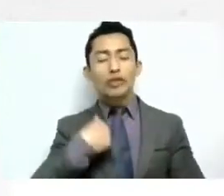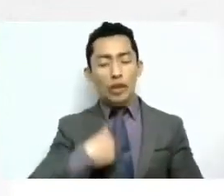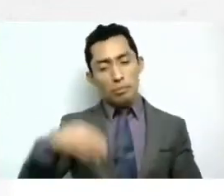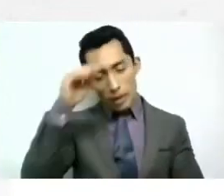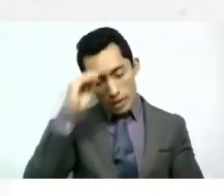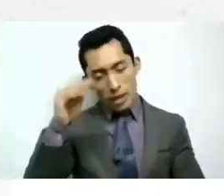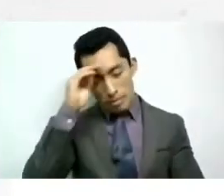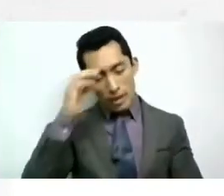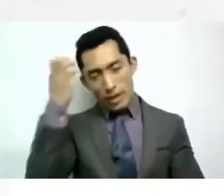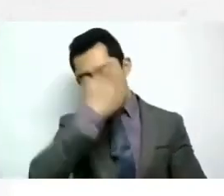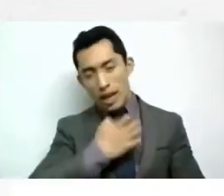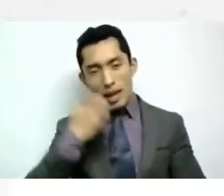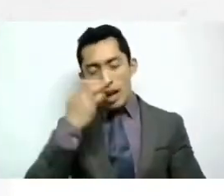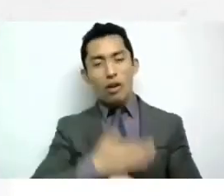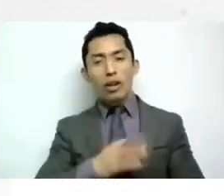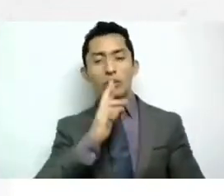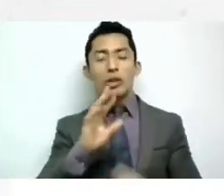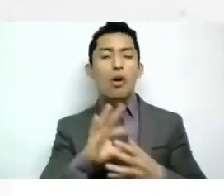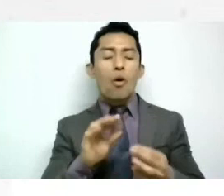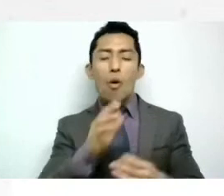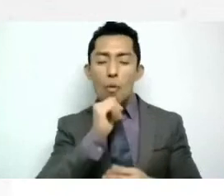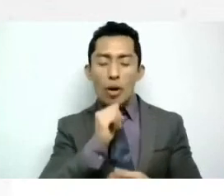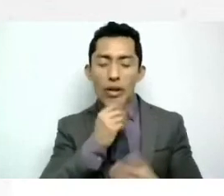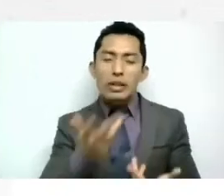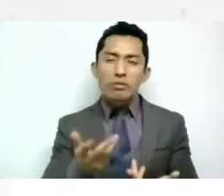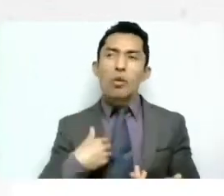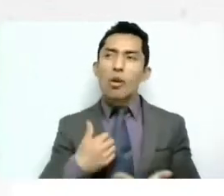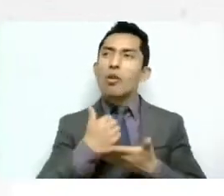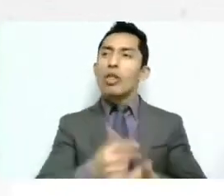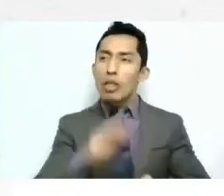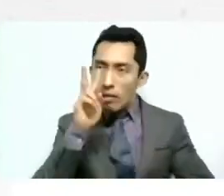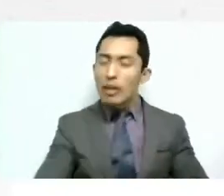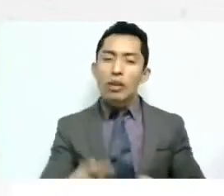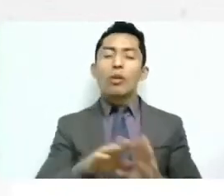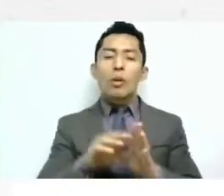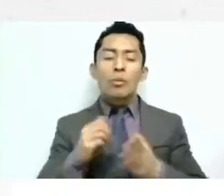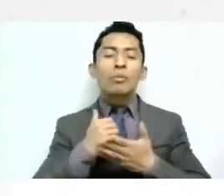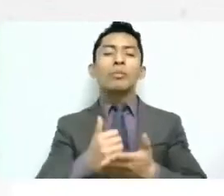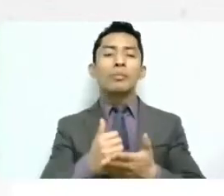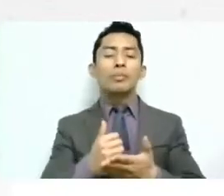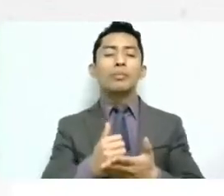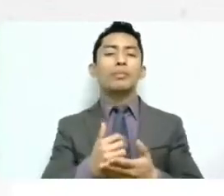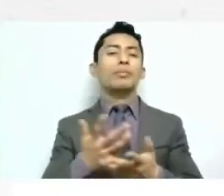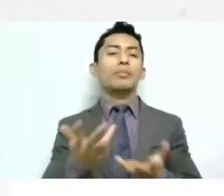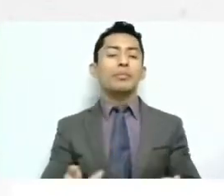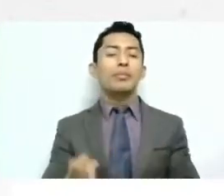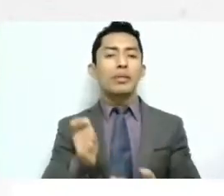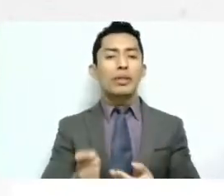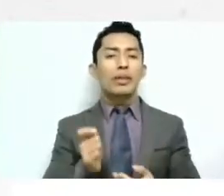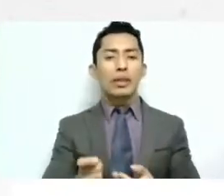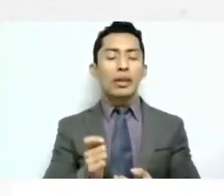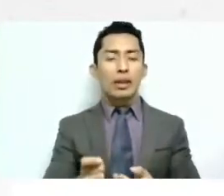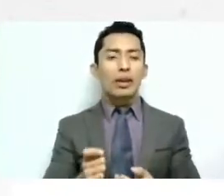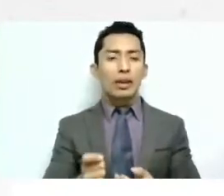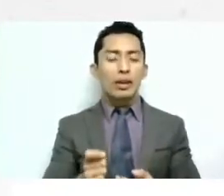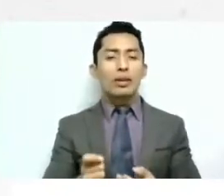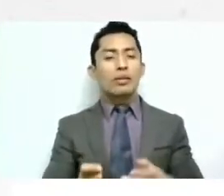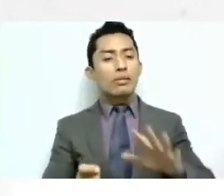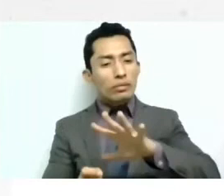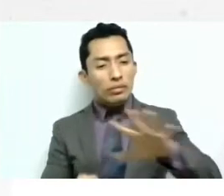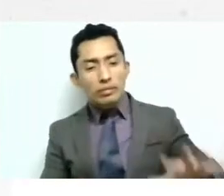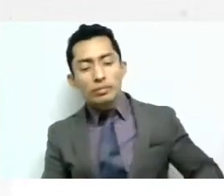de cómo podríamos ayudar de verdad a los a que seamos una sociedad